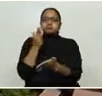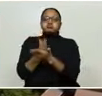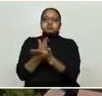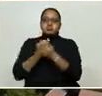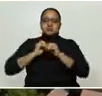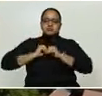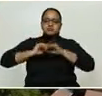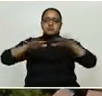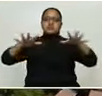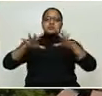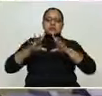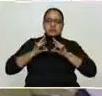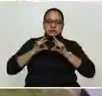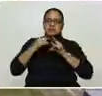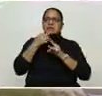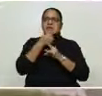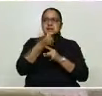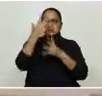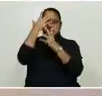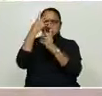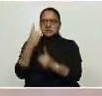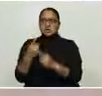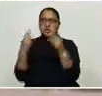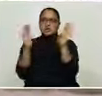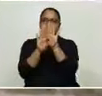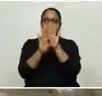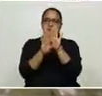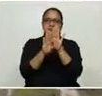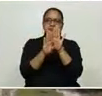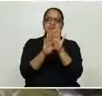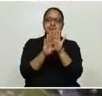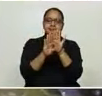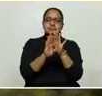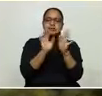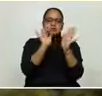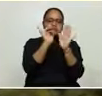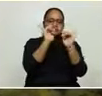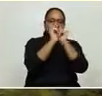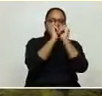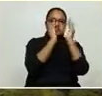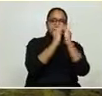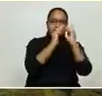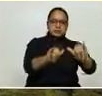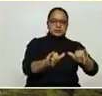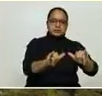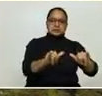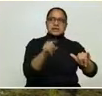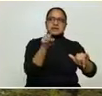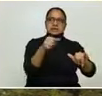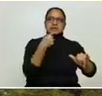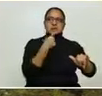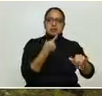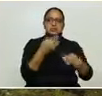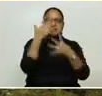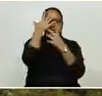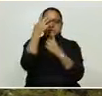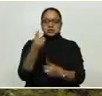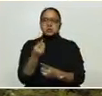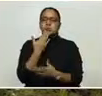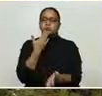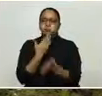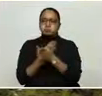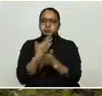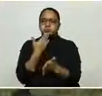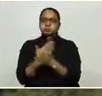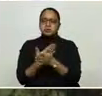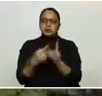esas decisiones oportunas, hemos tenido en salud esa espera, o sea, ha sido